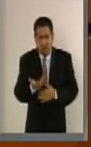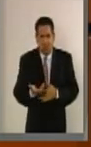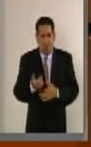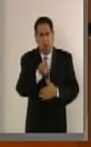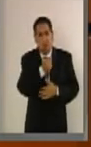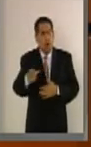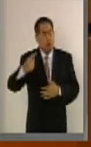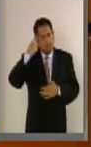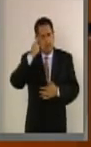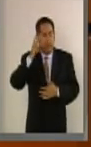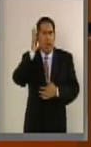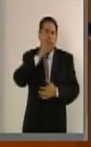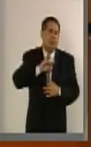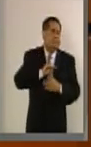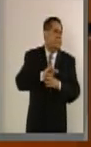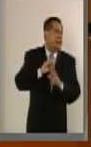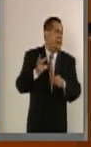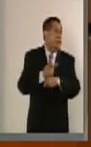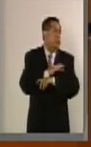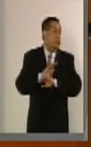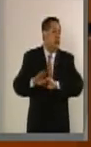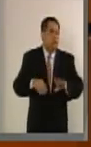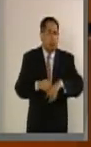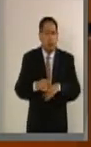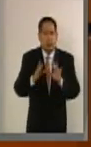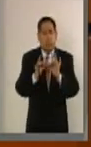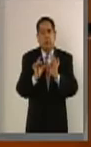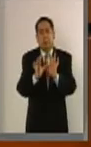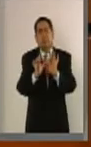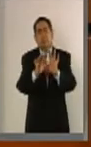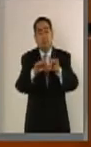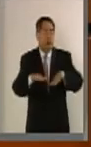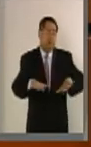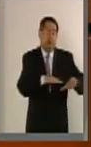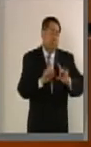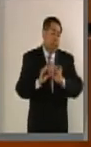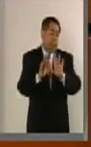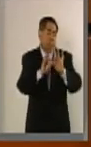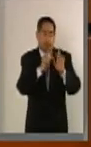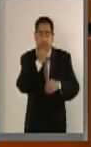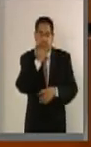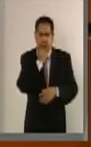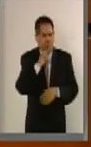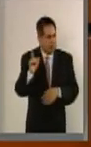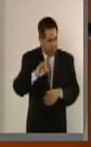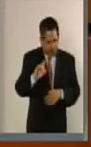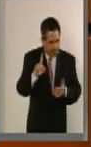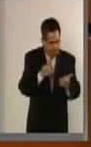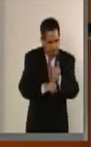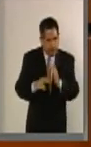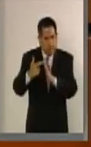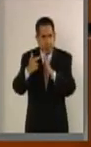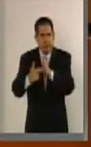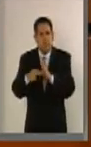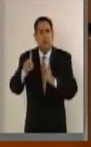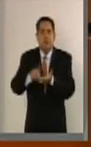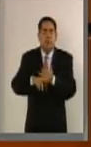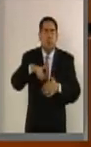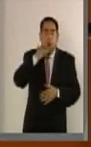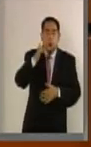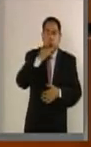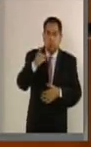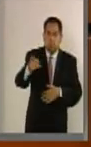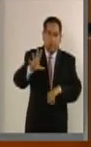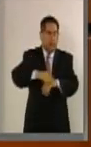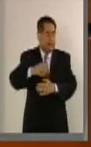vuelta a la página argumentando que se trata sólo de un fenómeno natural, sin considerar, por ejemplo, la mano de la corrupción que